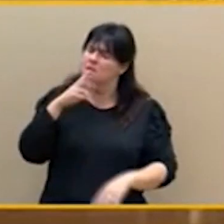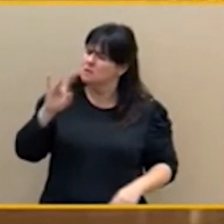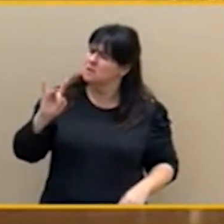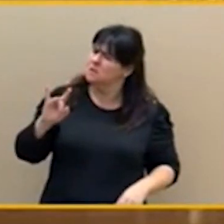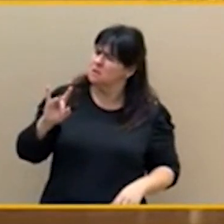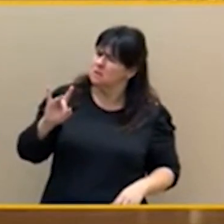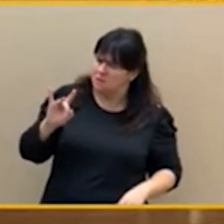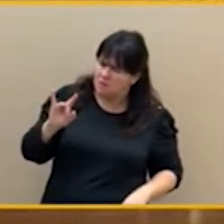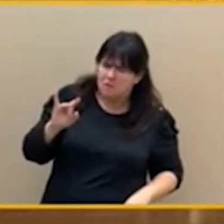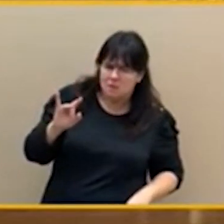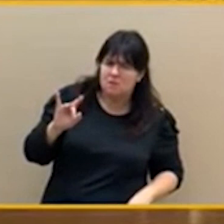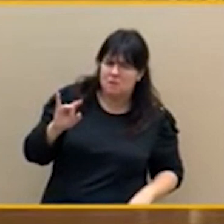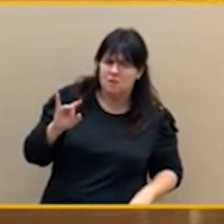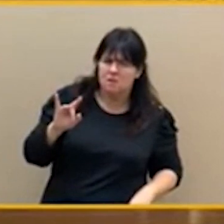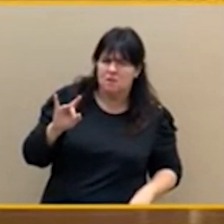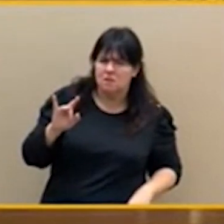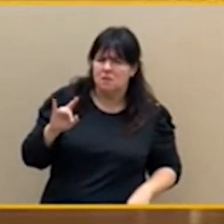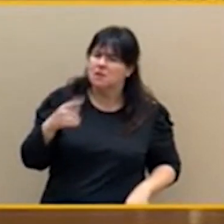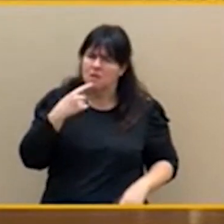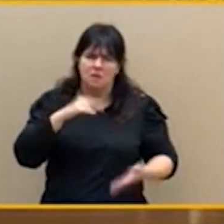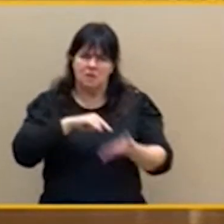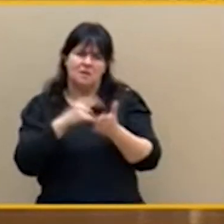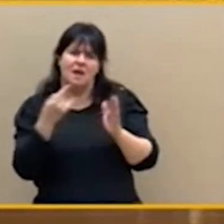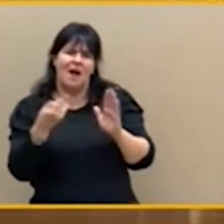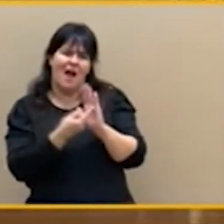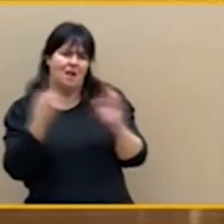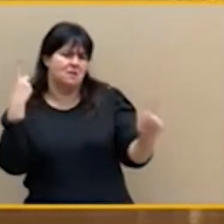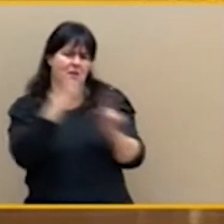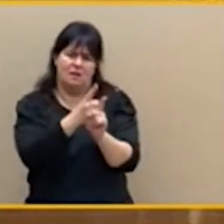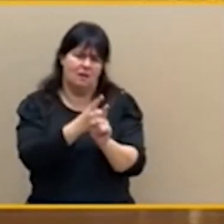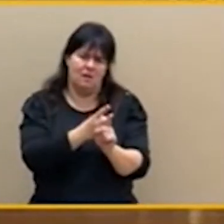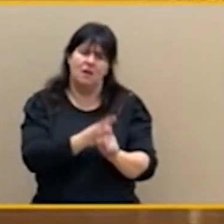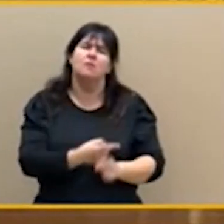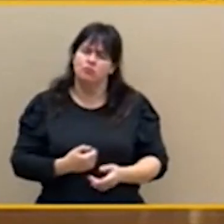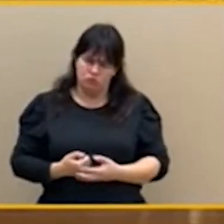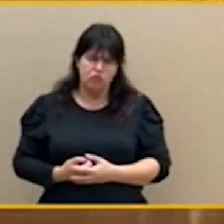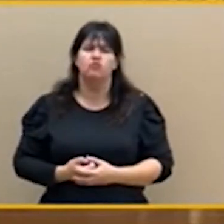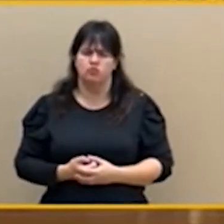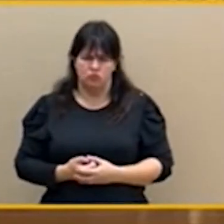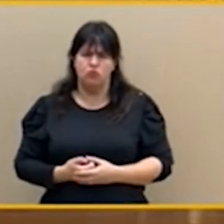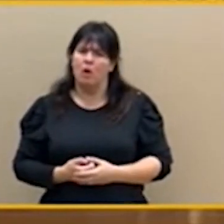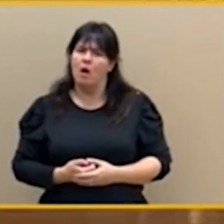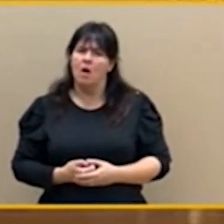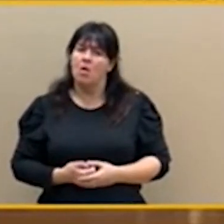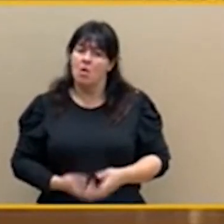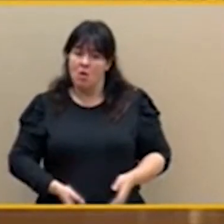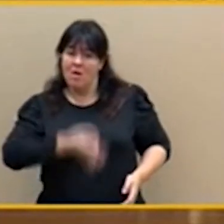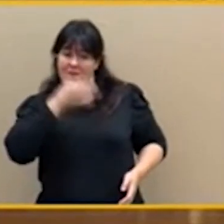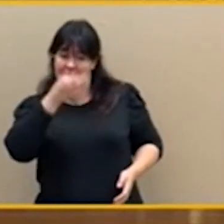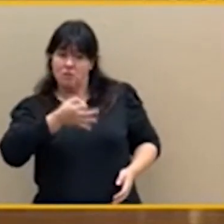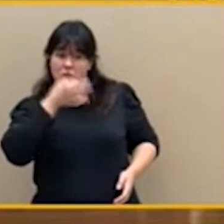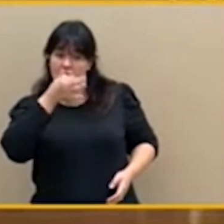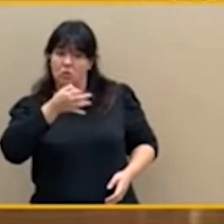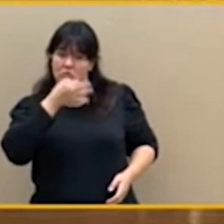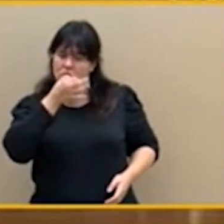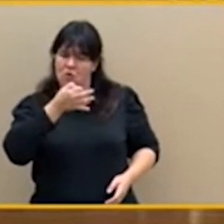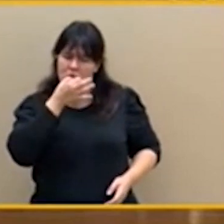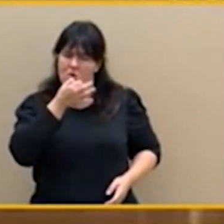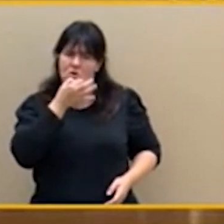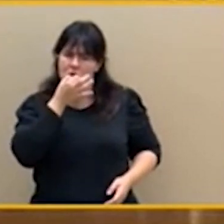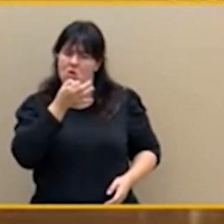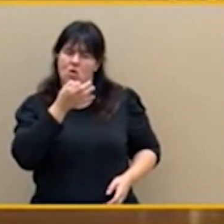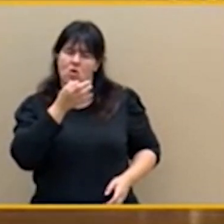Antisistema. Un discurso absolutamente destructivo frente a España. Sí,